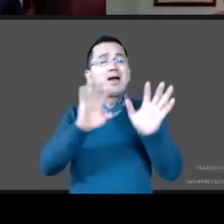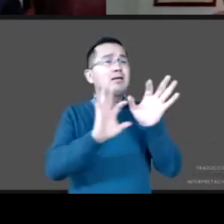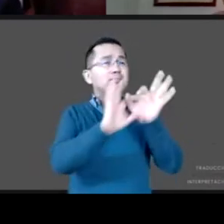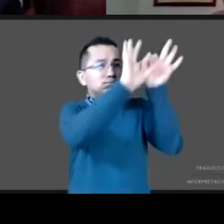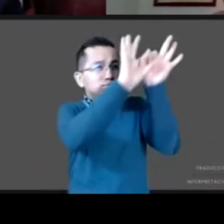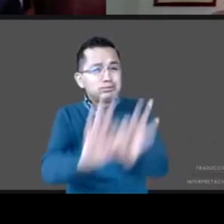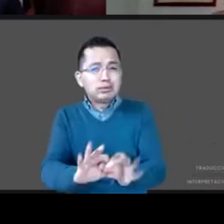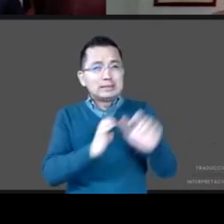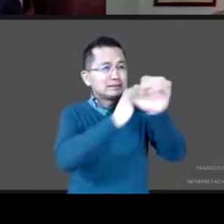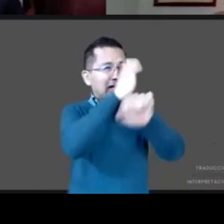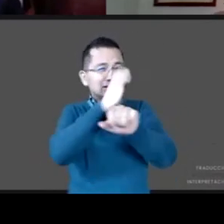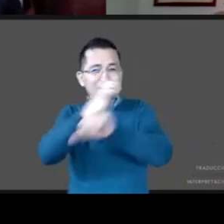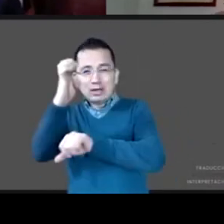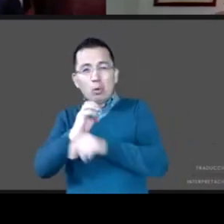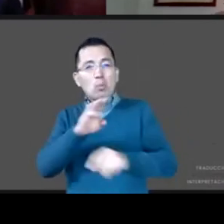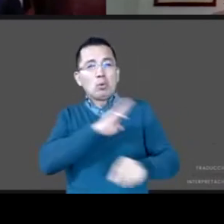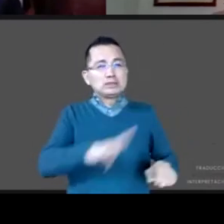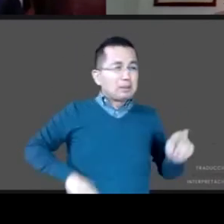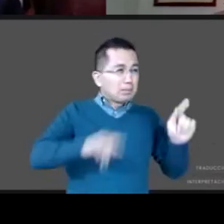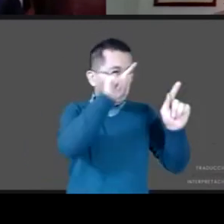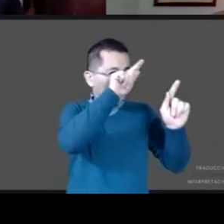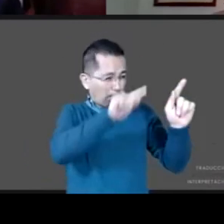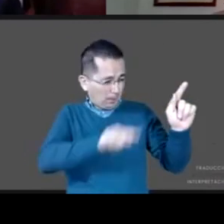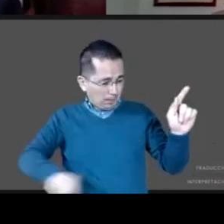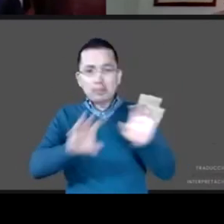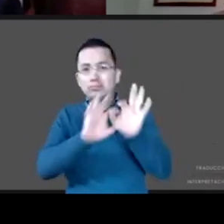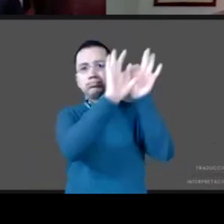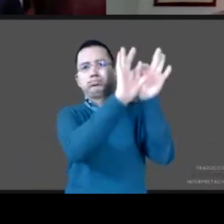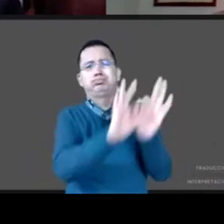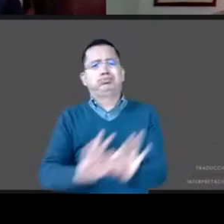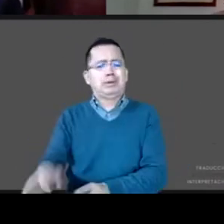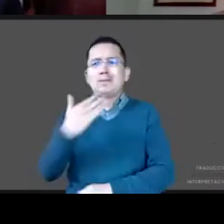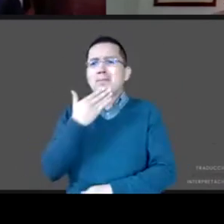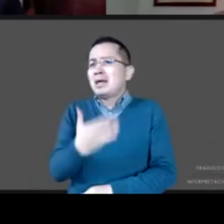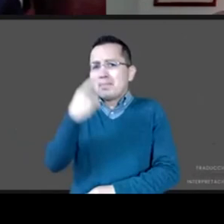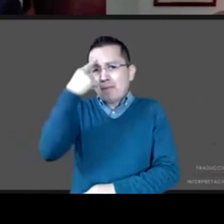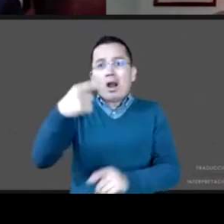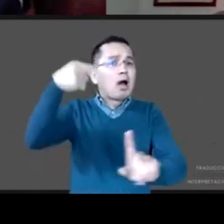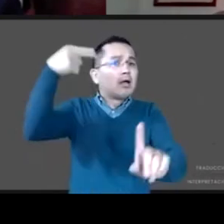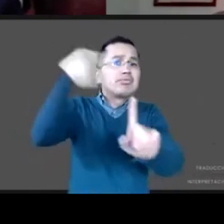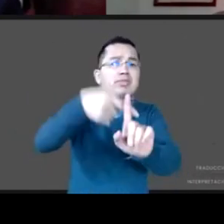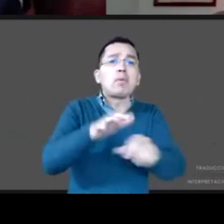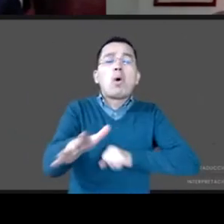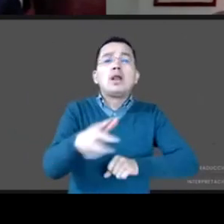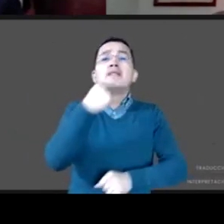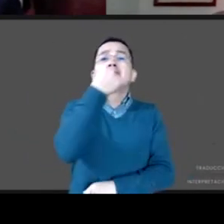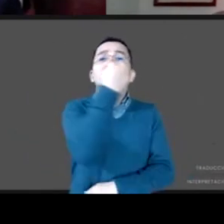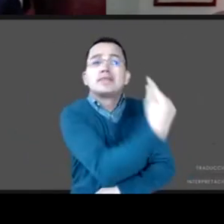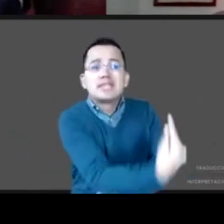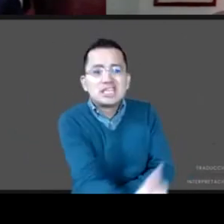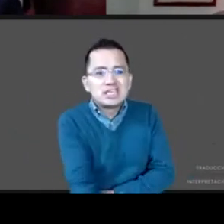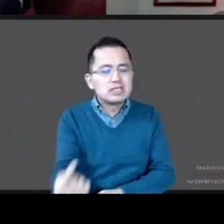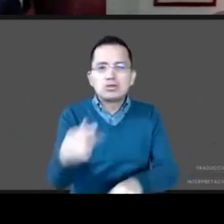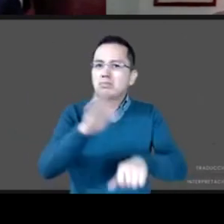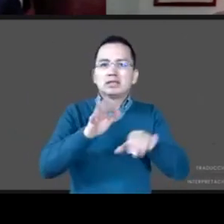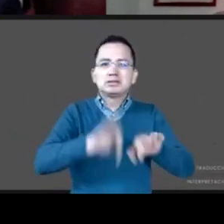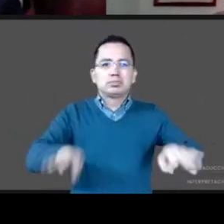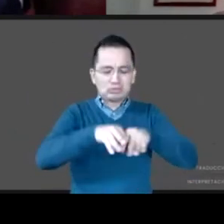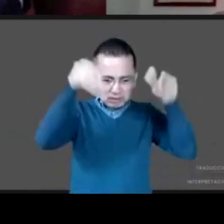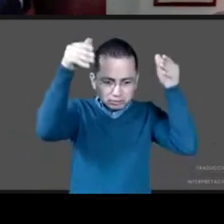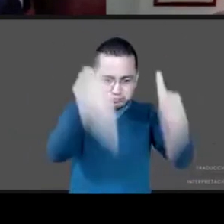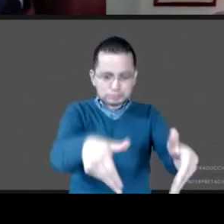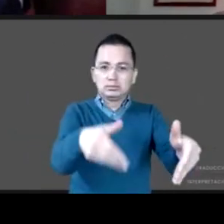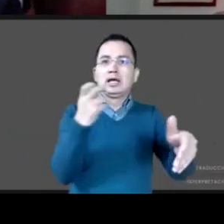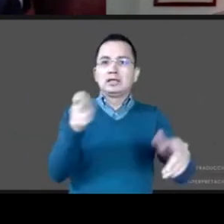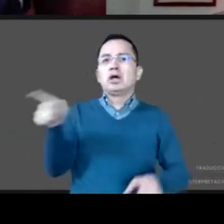el gran desafío, la transversalidad del interés superior de la infancia en todas las dependencias. Entonces, es un equívoco